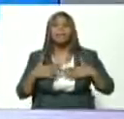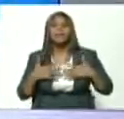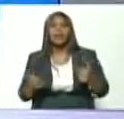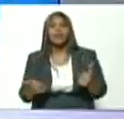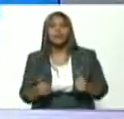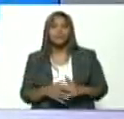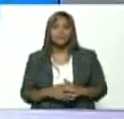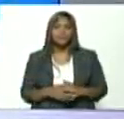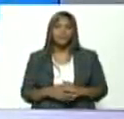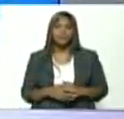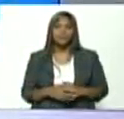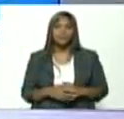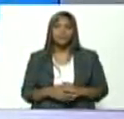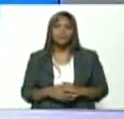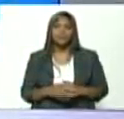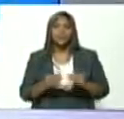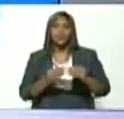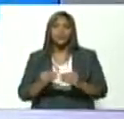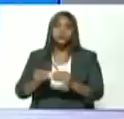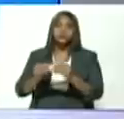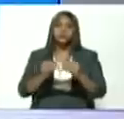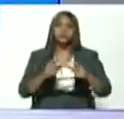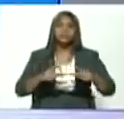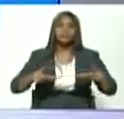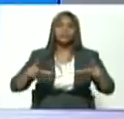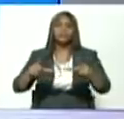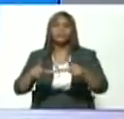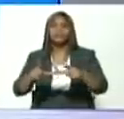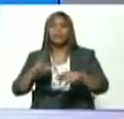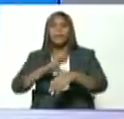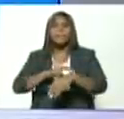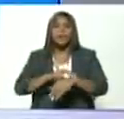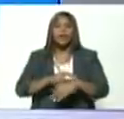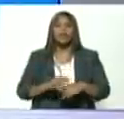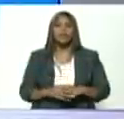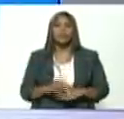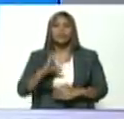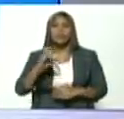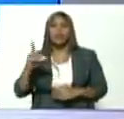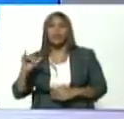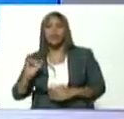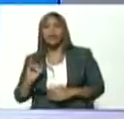de la recuperación de los ambulatorios los centros de salud los CDI